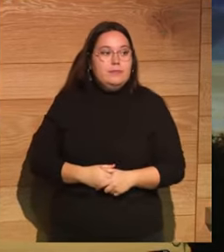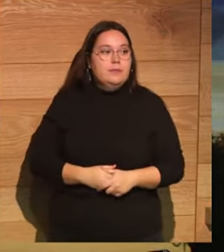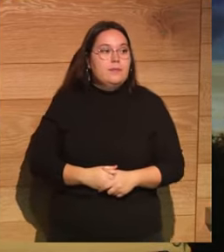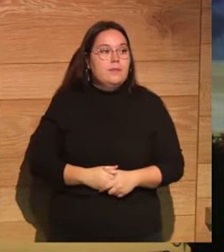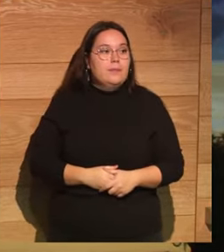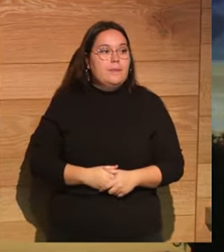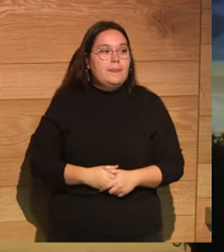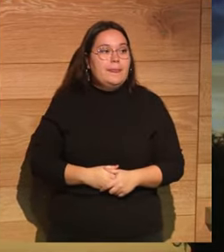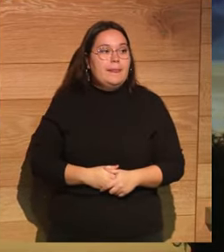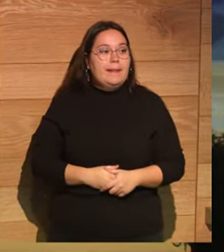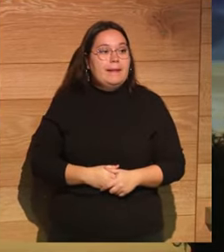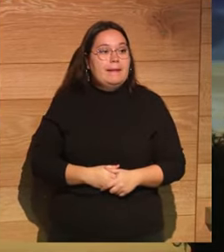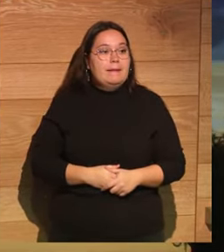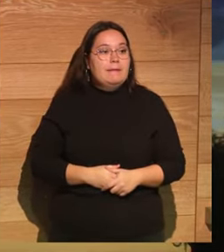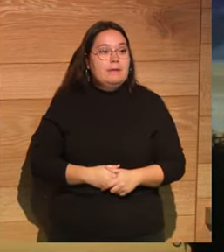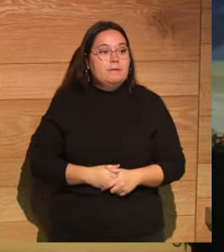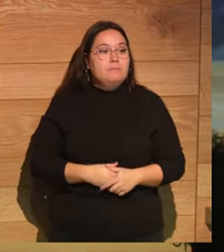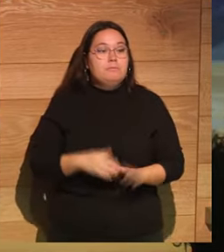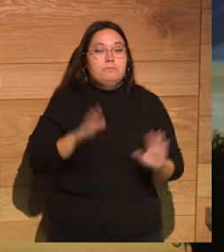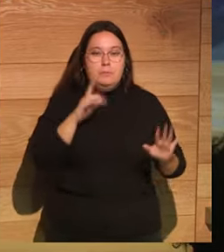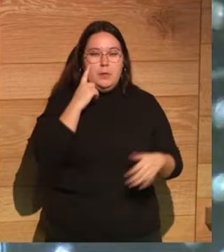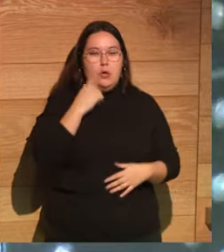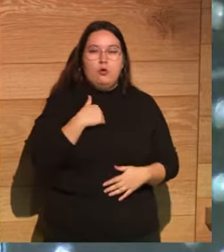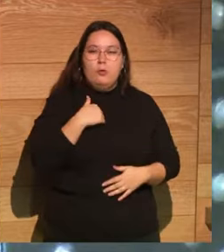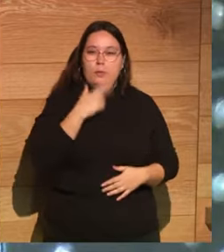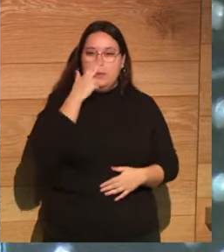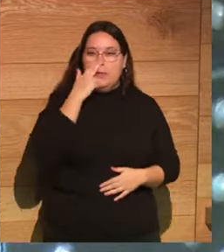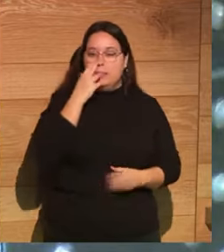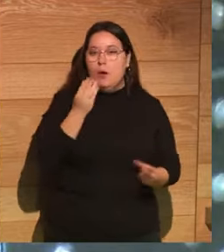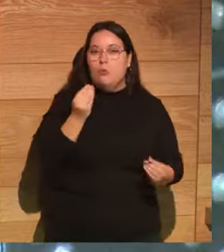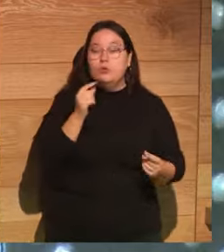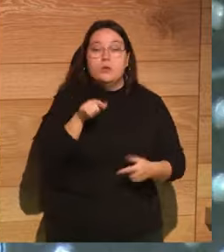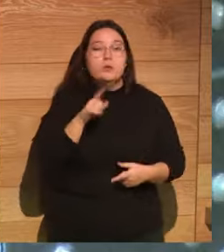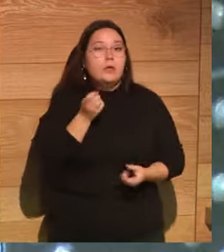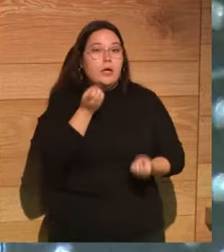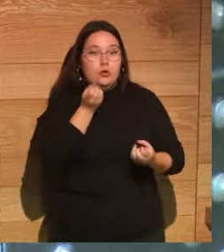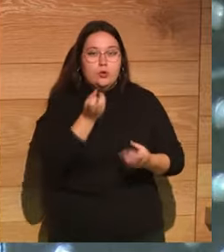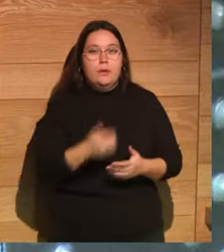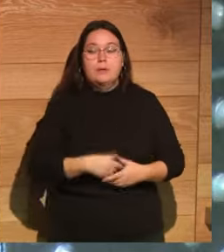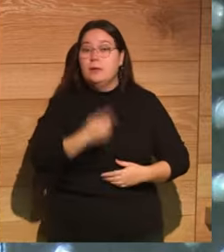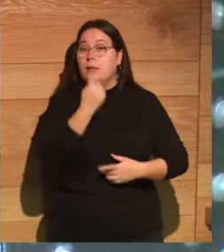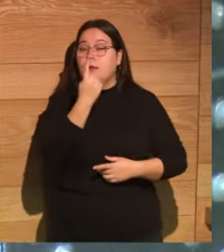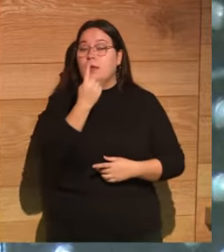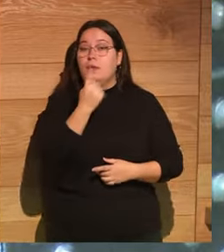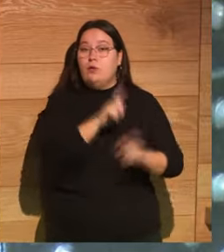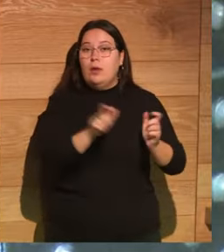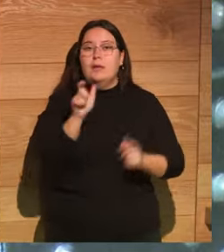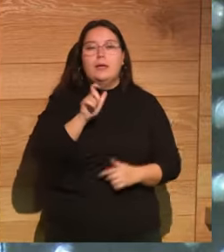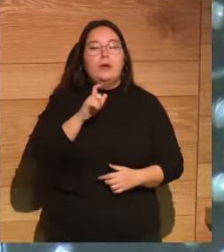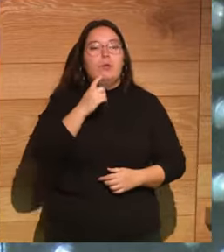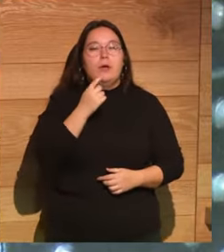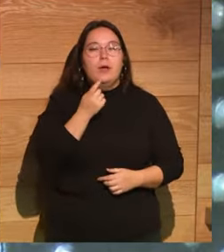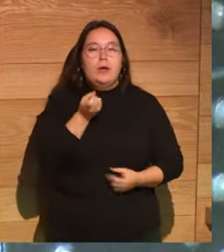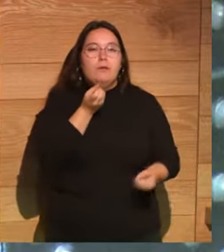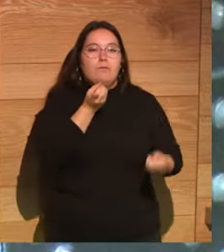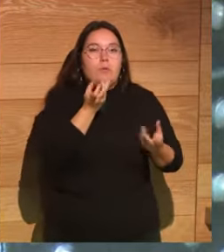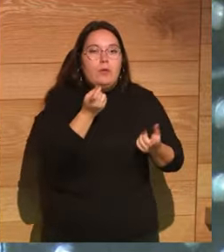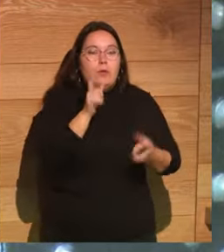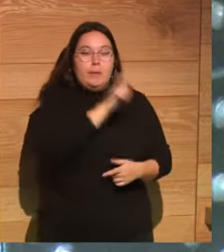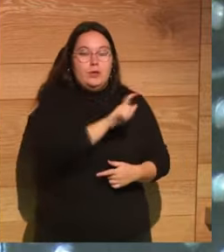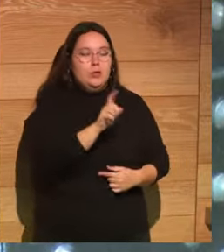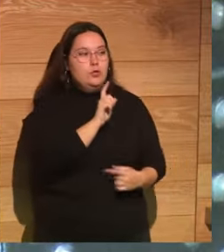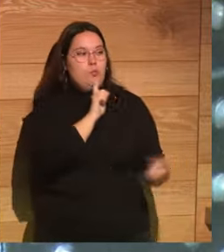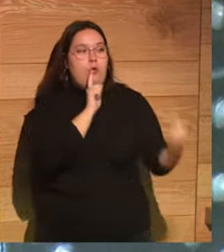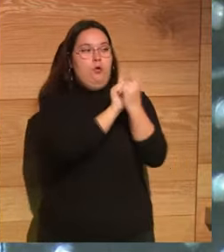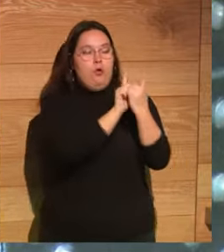el pirómano. Sí, sí, sí. Mira, yo me interesaba mucho esto que nos contabas, ¿no? Hay gente que hace circular desinformación sobre sus rivales o